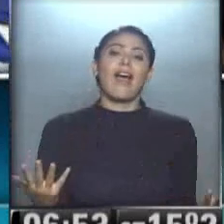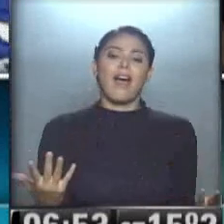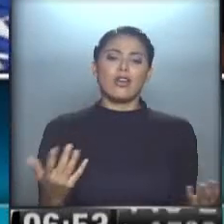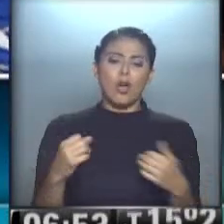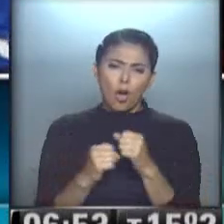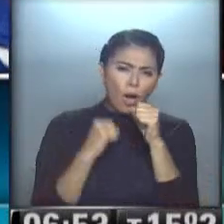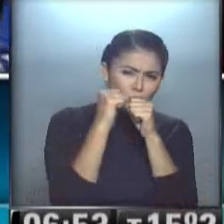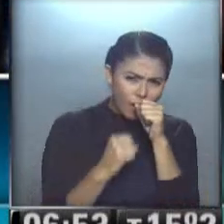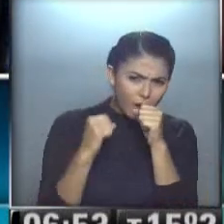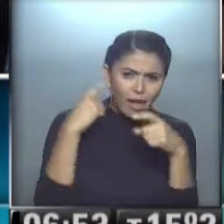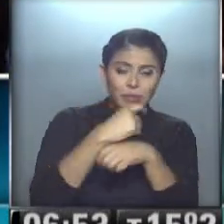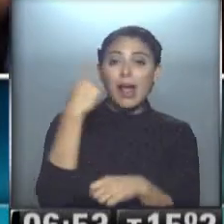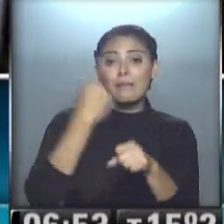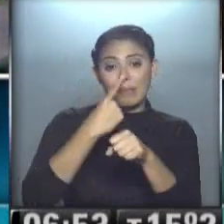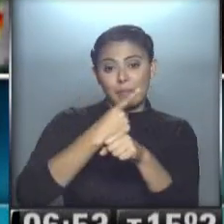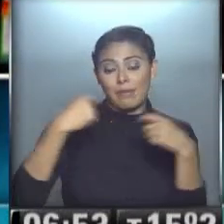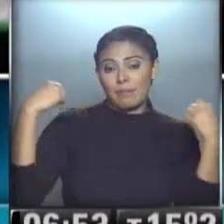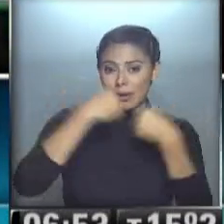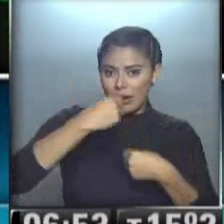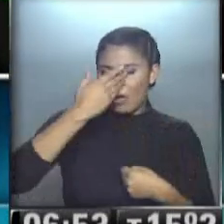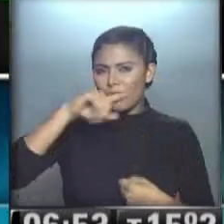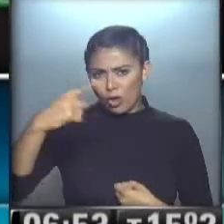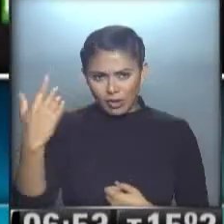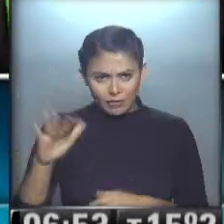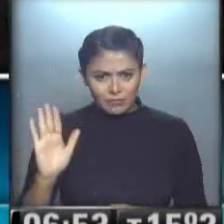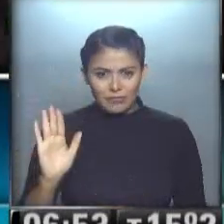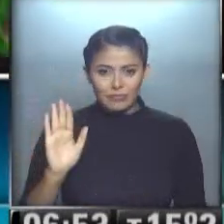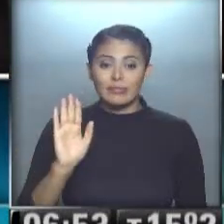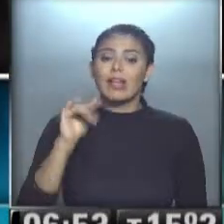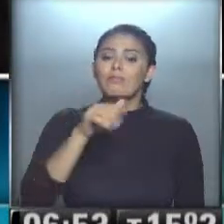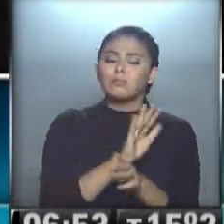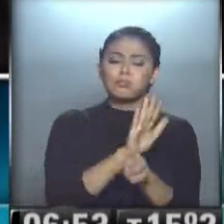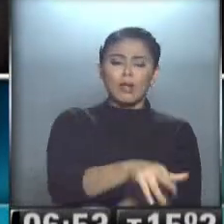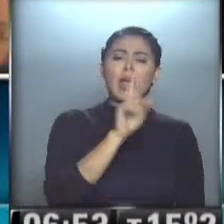de la que fue la pelea del año, la primera de las dos peleas del año. Es una nena llorona.